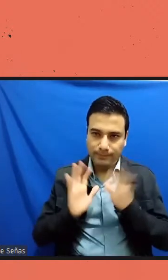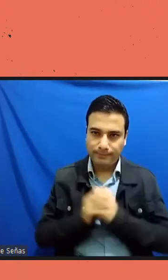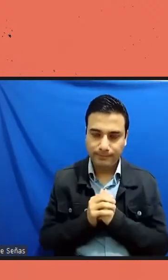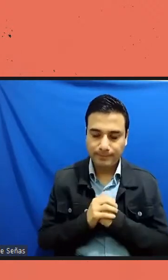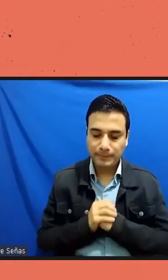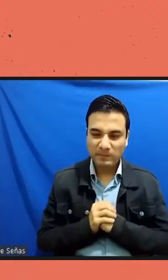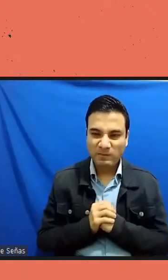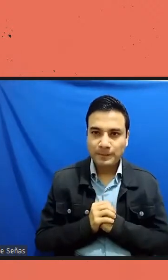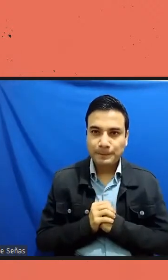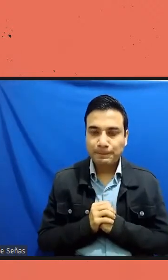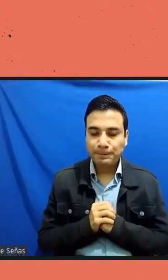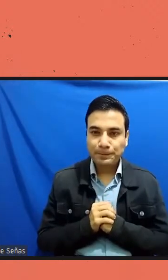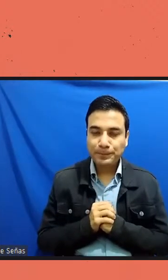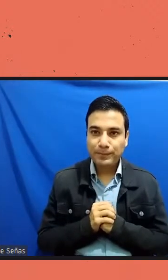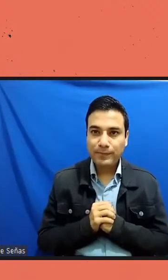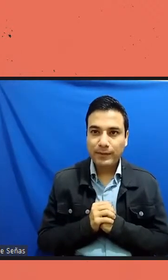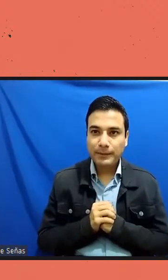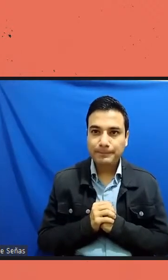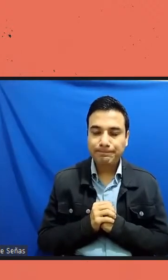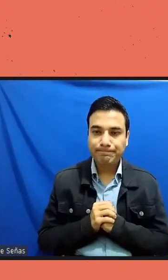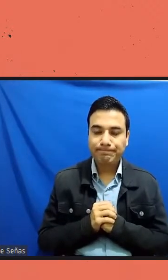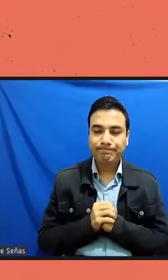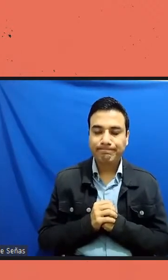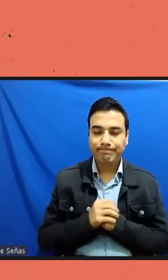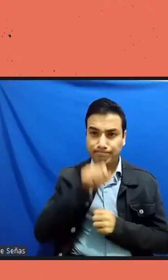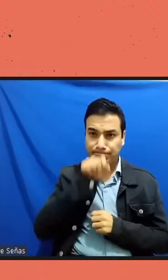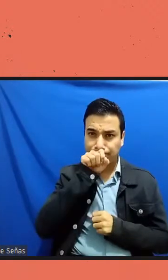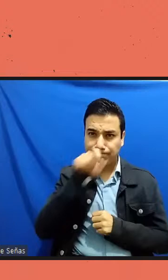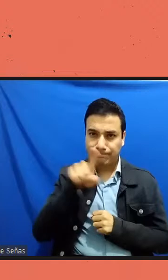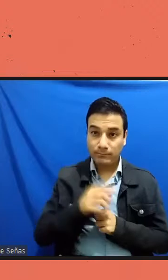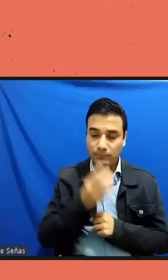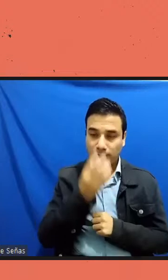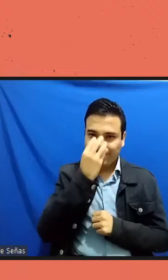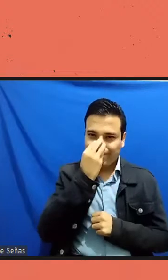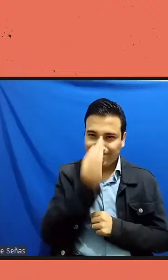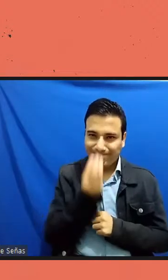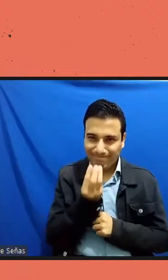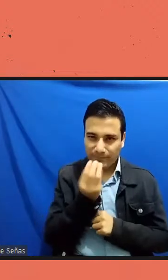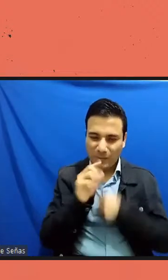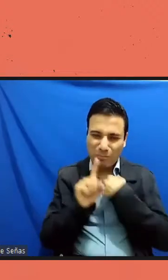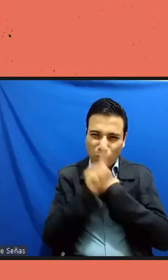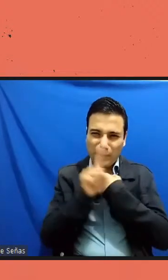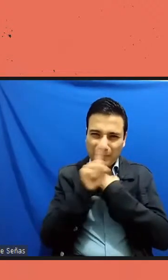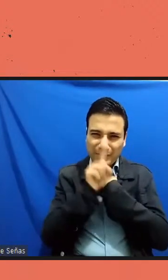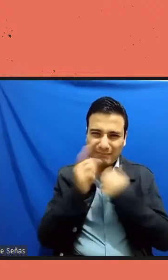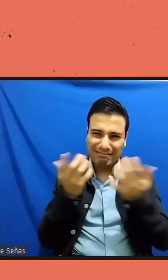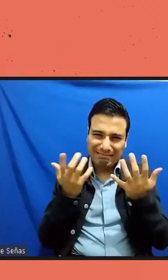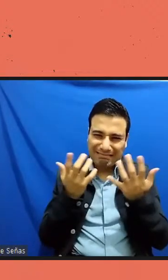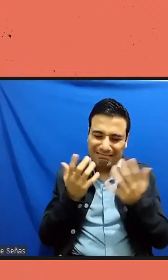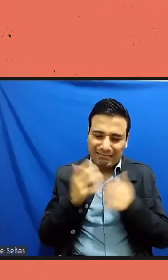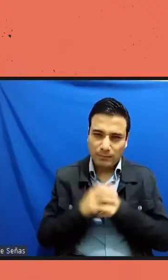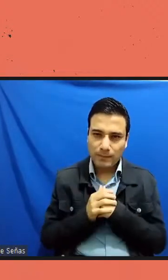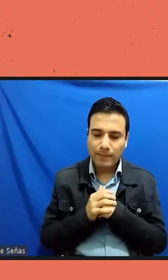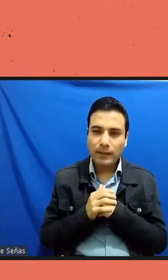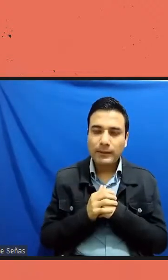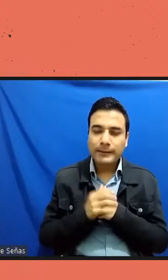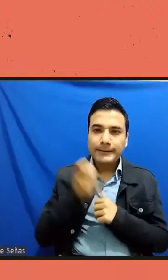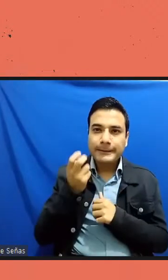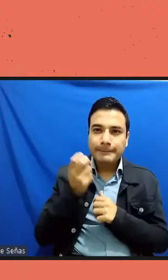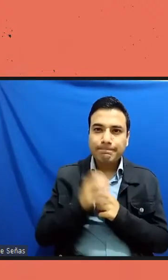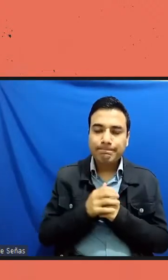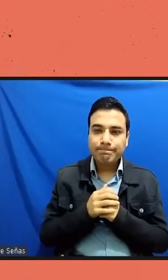Además de los problemas fisiológicos que le causaba, esa forma de nariz era asociada al